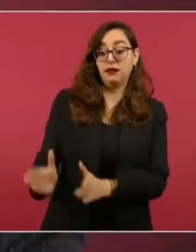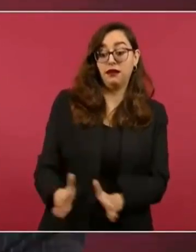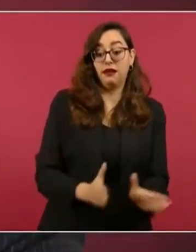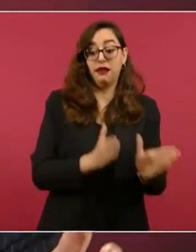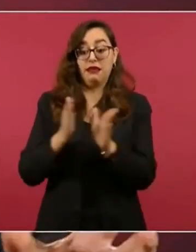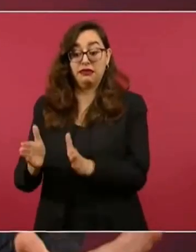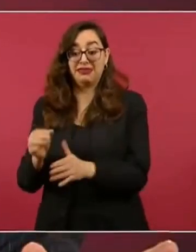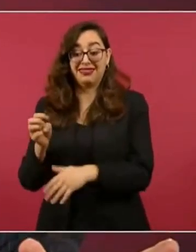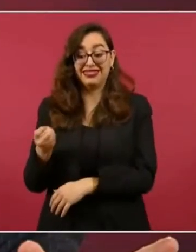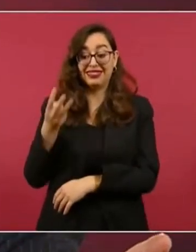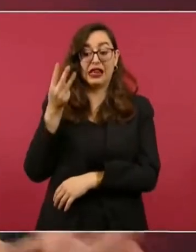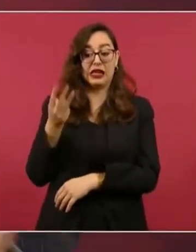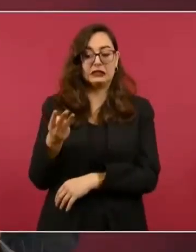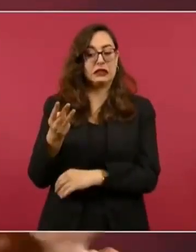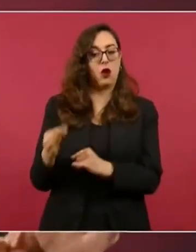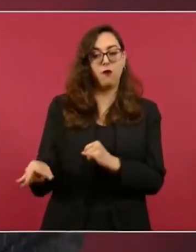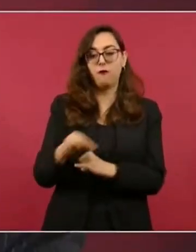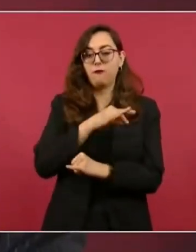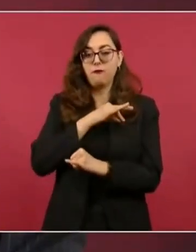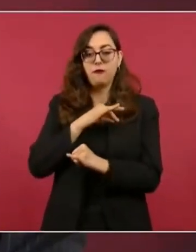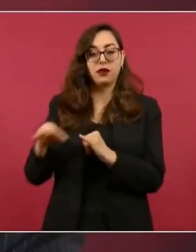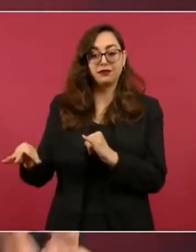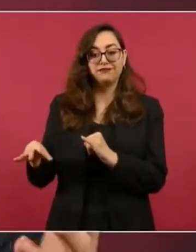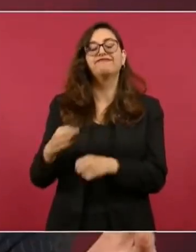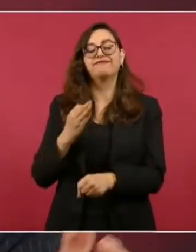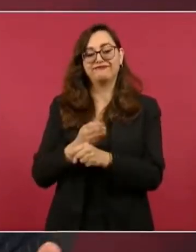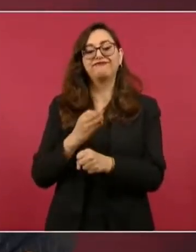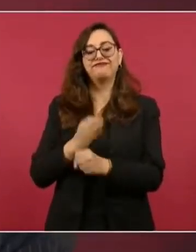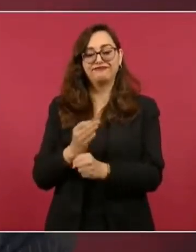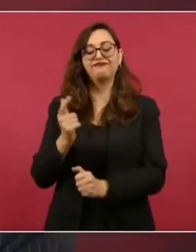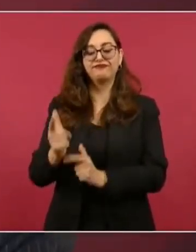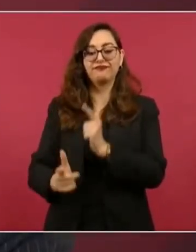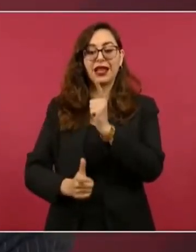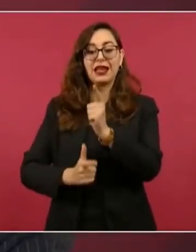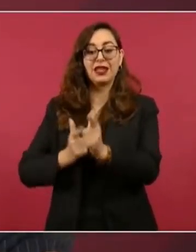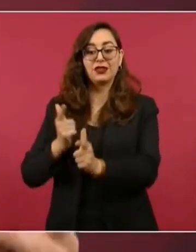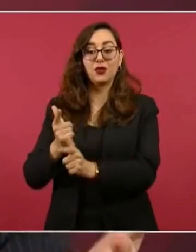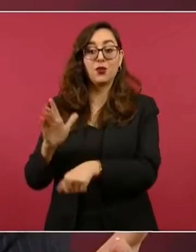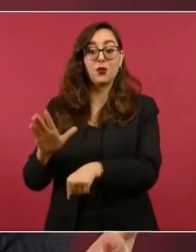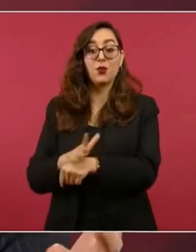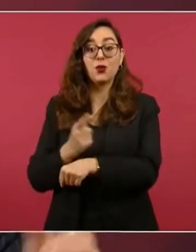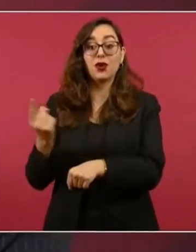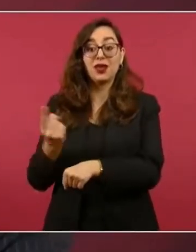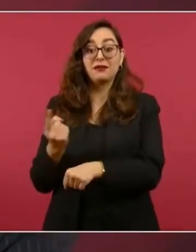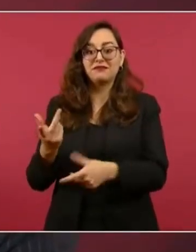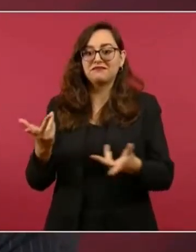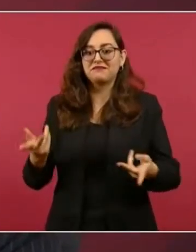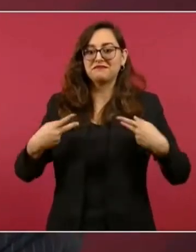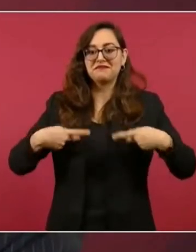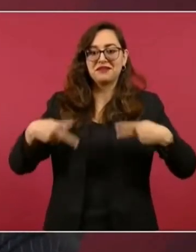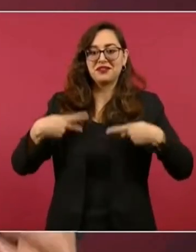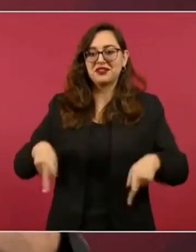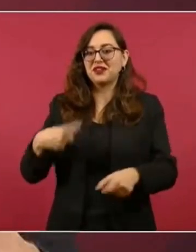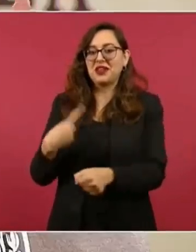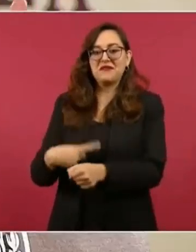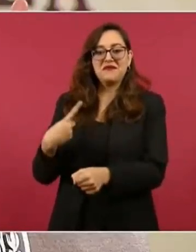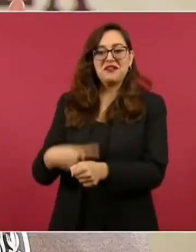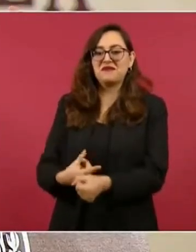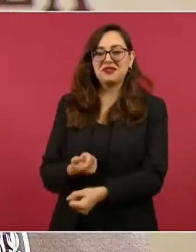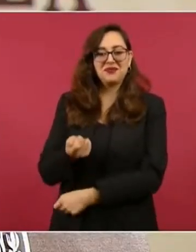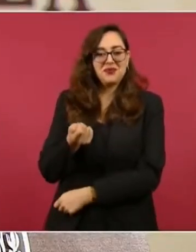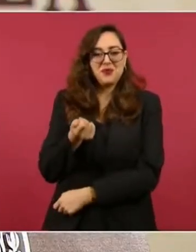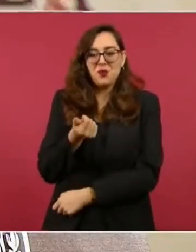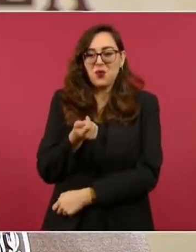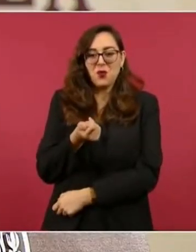recta final. Este se ha hecho más lento por la sencilla razón de que casi ya no hay casos. En la medida en que tenemos muy